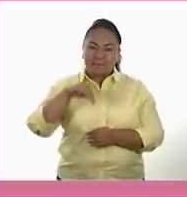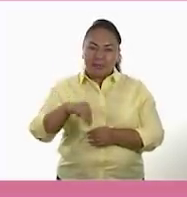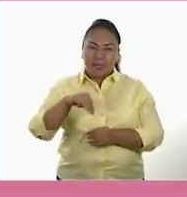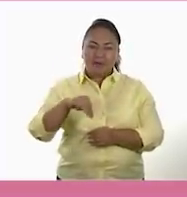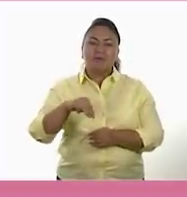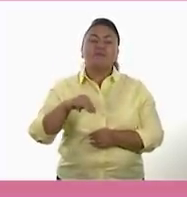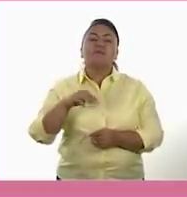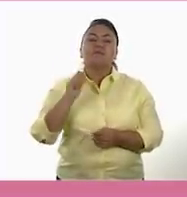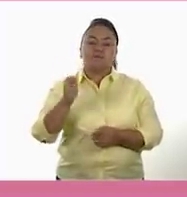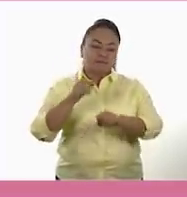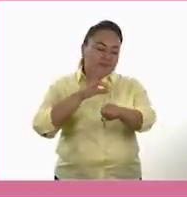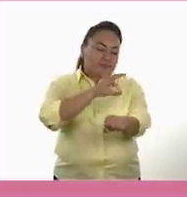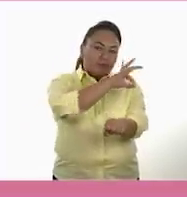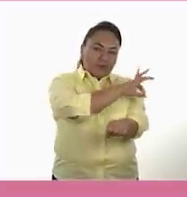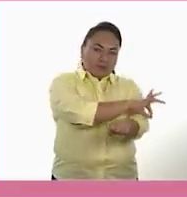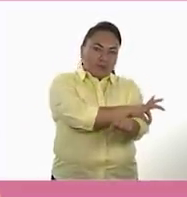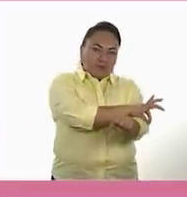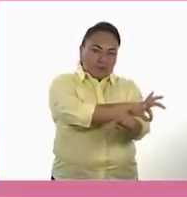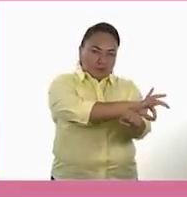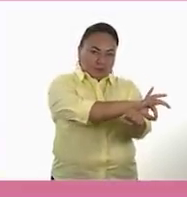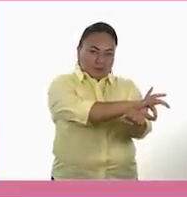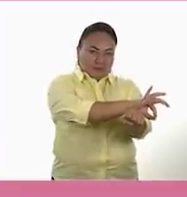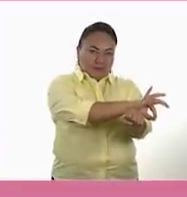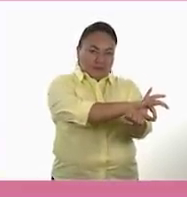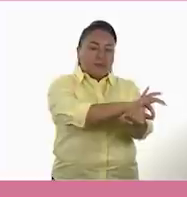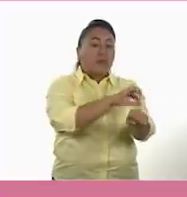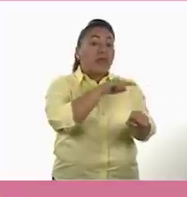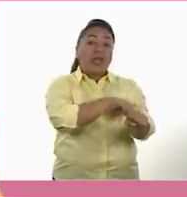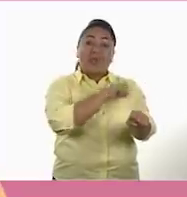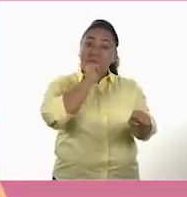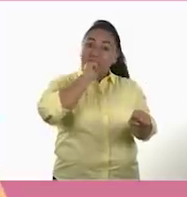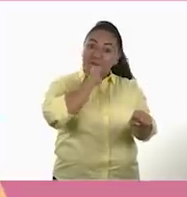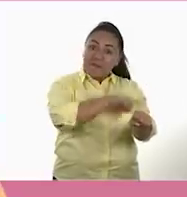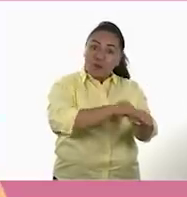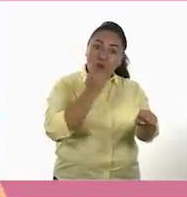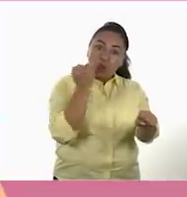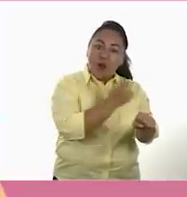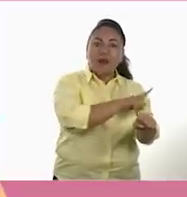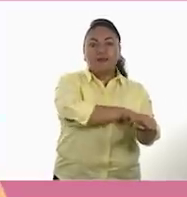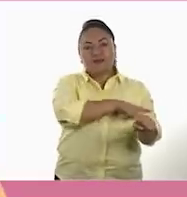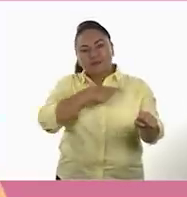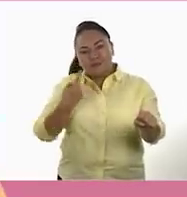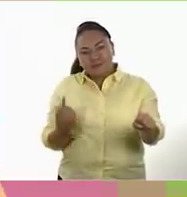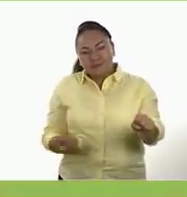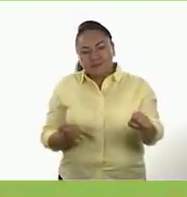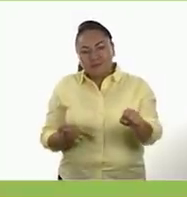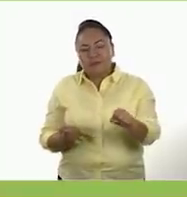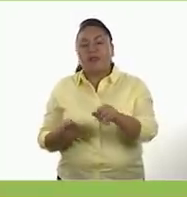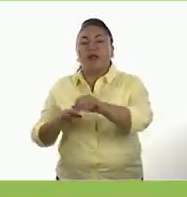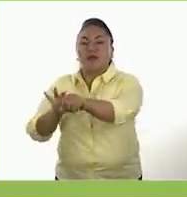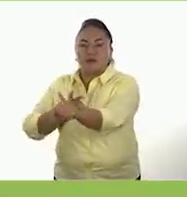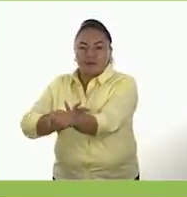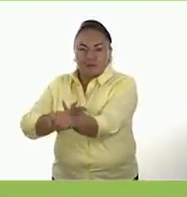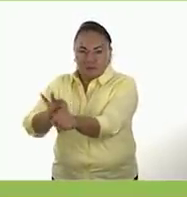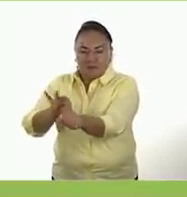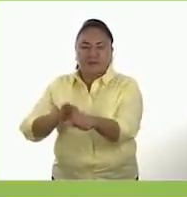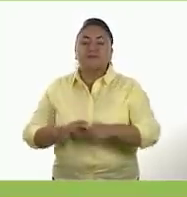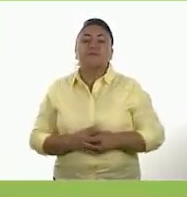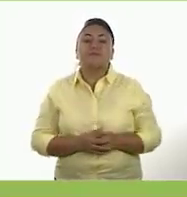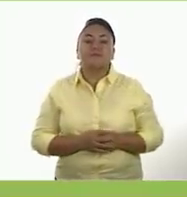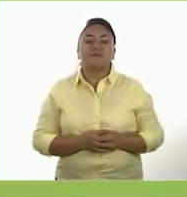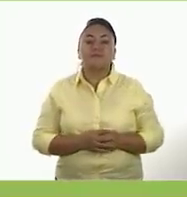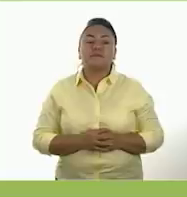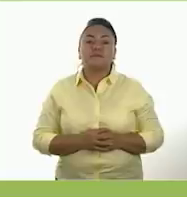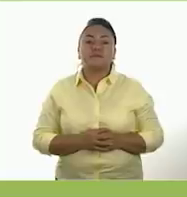partiendo de abajo hacia arriba. Repite el paso anterior del otro lado de la playera. 3.